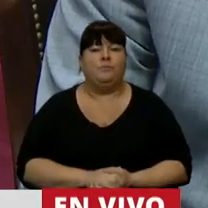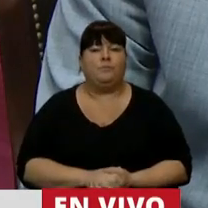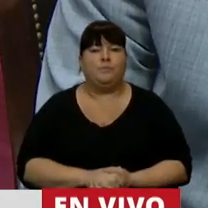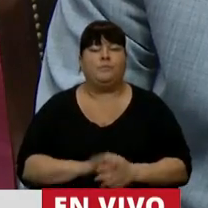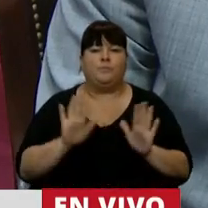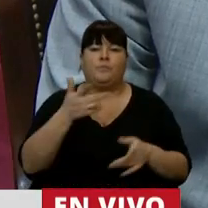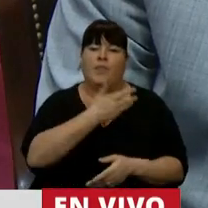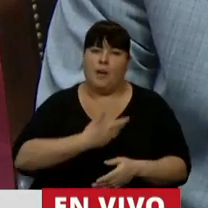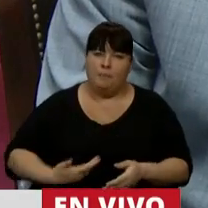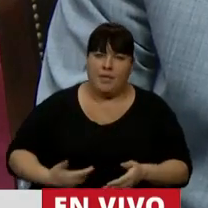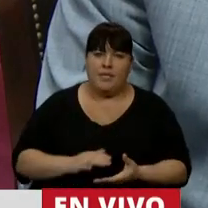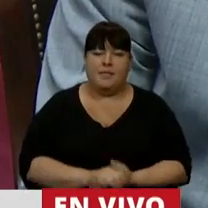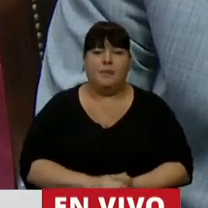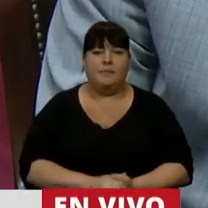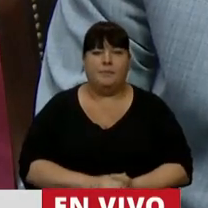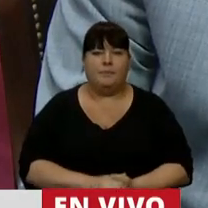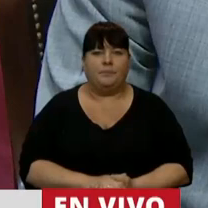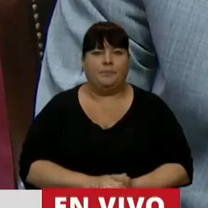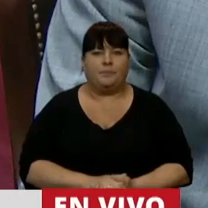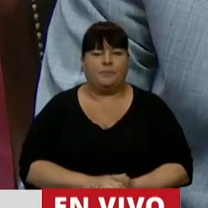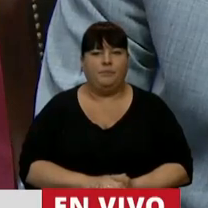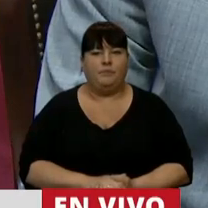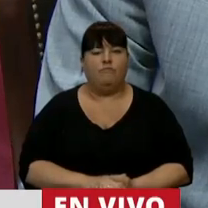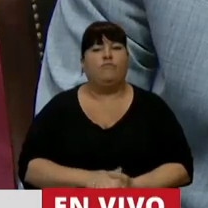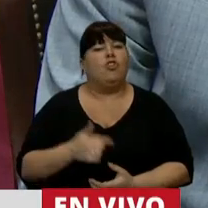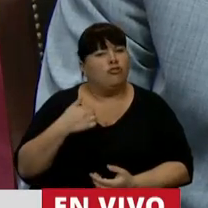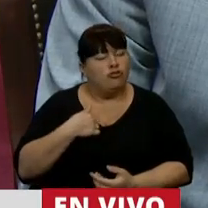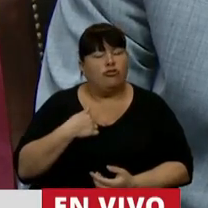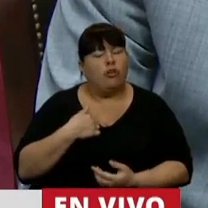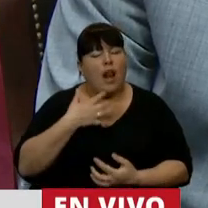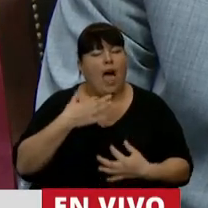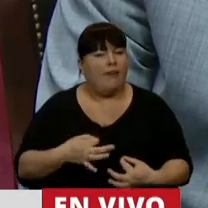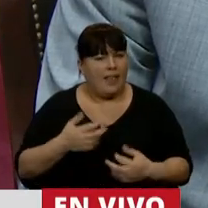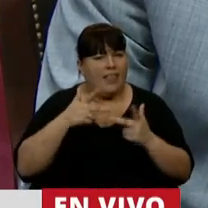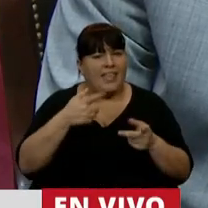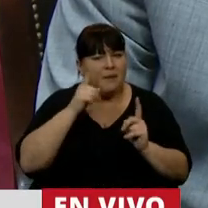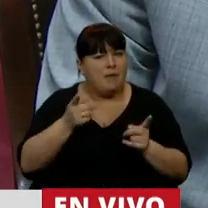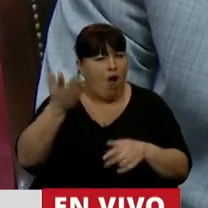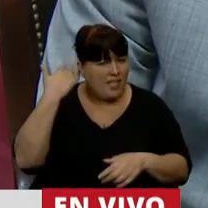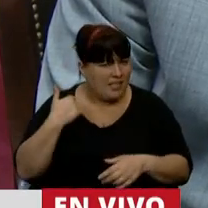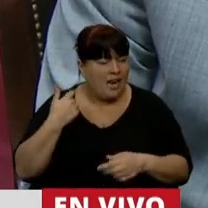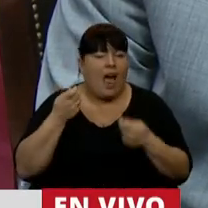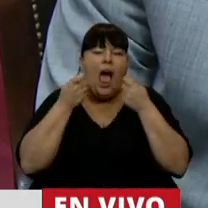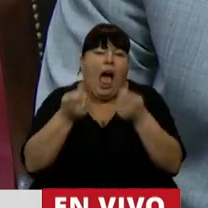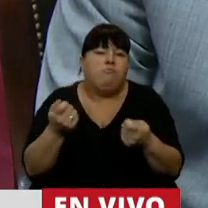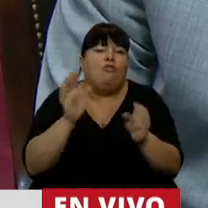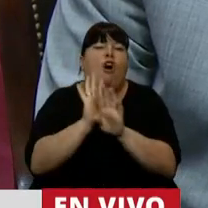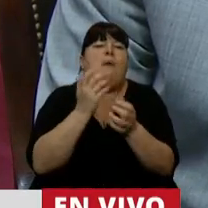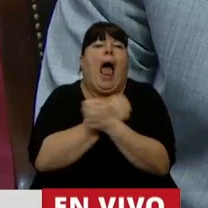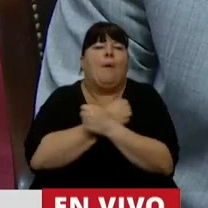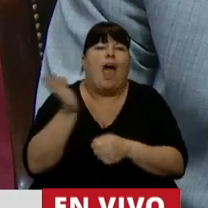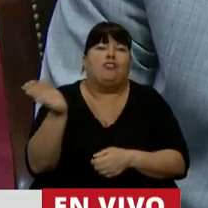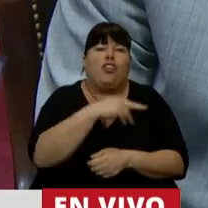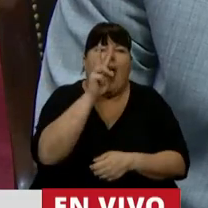Mire, señor Presidente, yo abrazo, sinceramente como lo dije ayer, abrazo a cada una de las